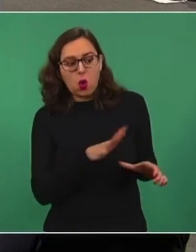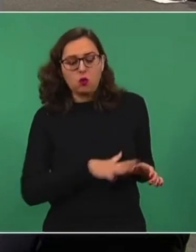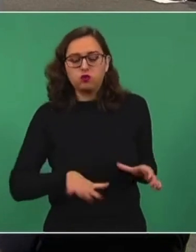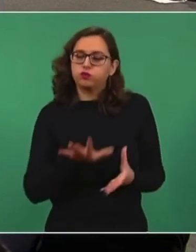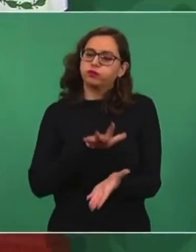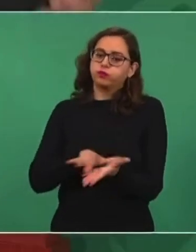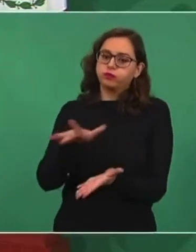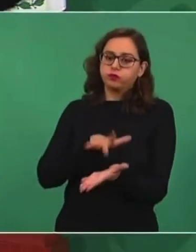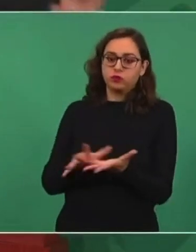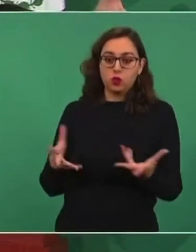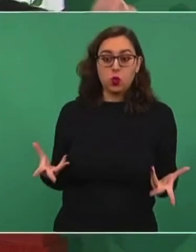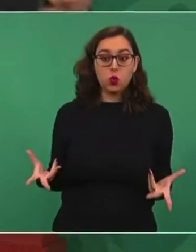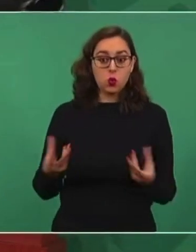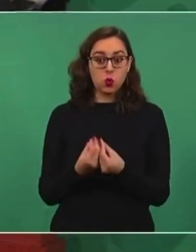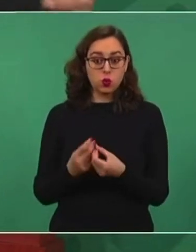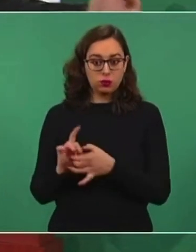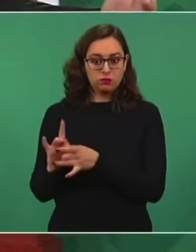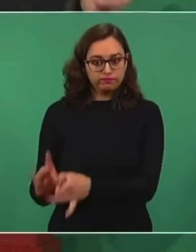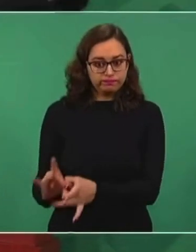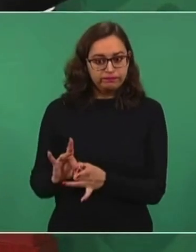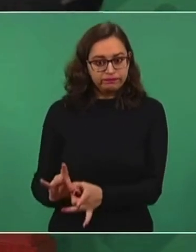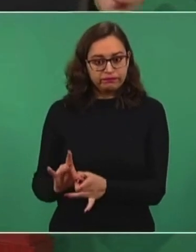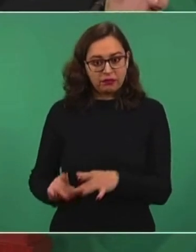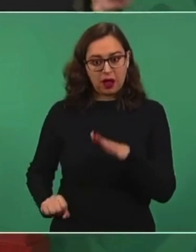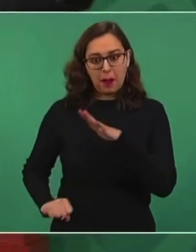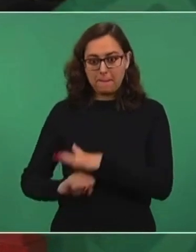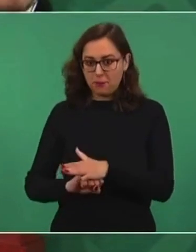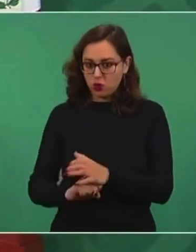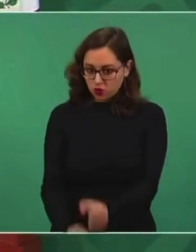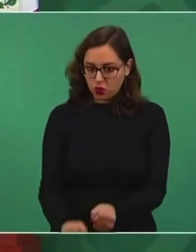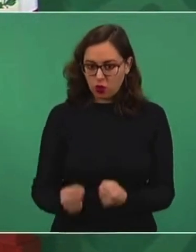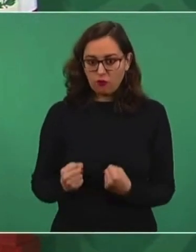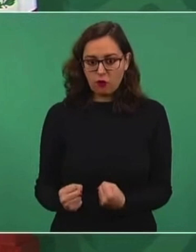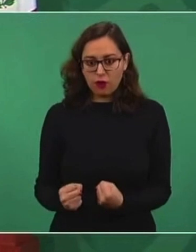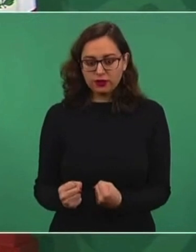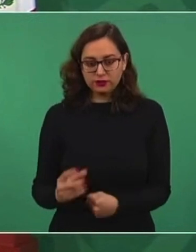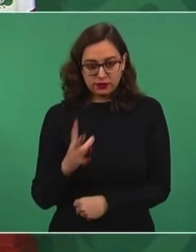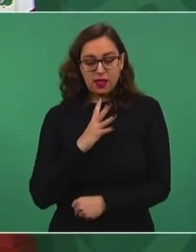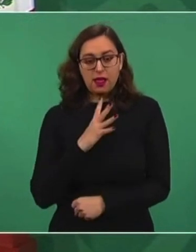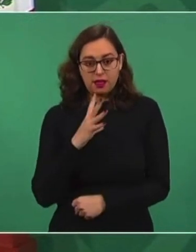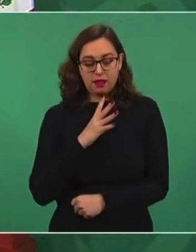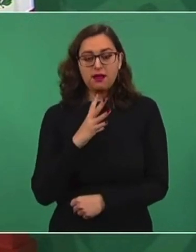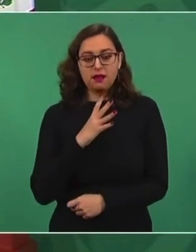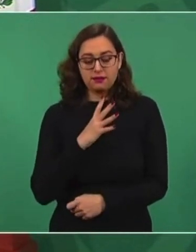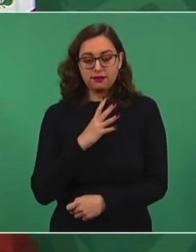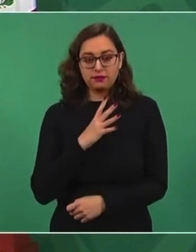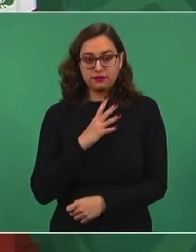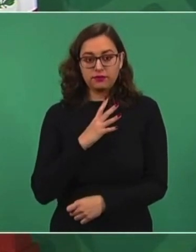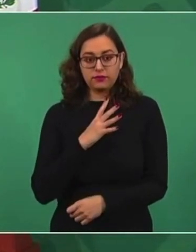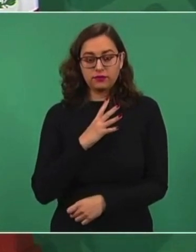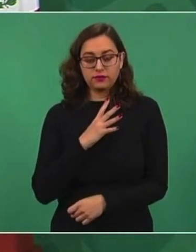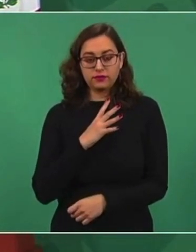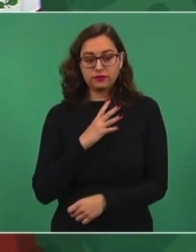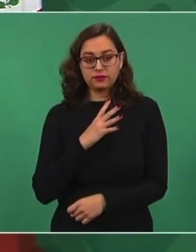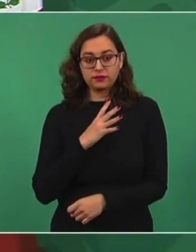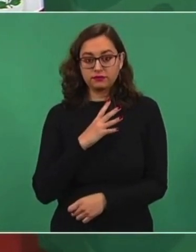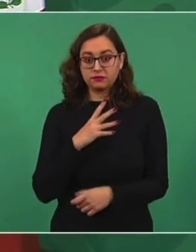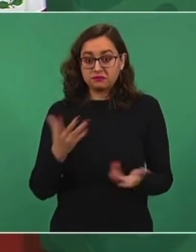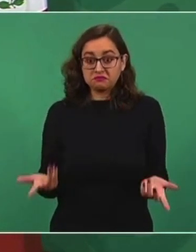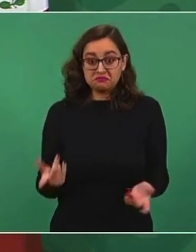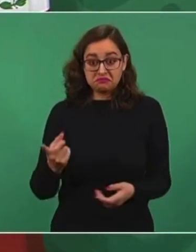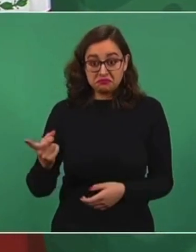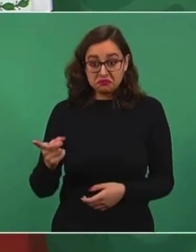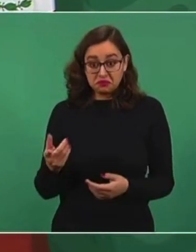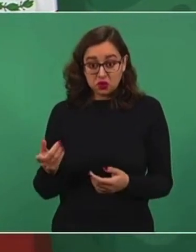Hay una base de apoyo, si no, no